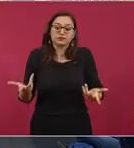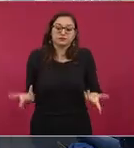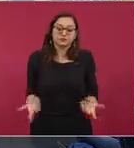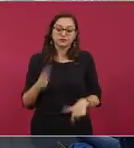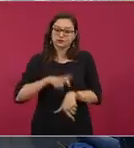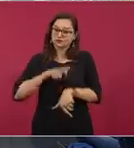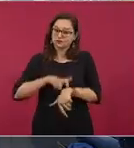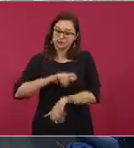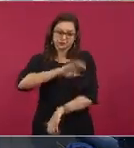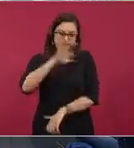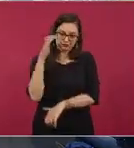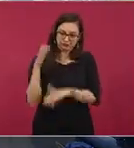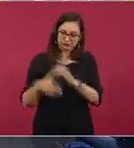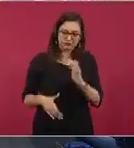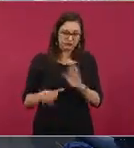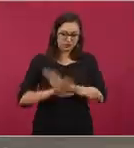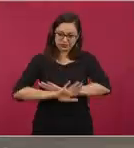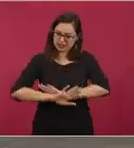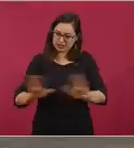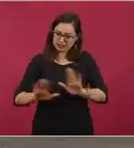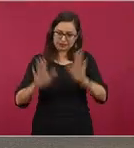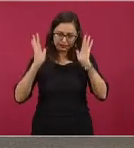se nos terminó el tiempo ya